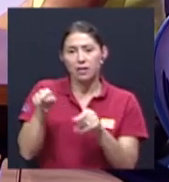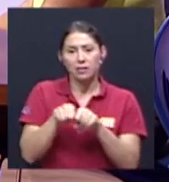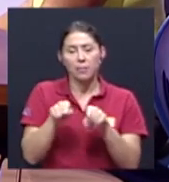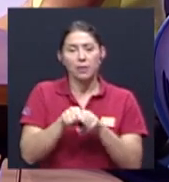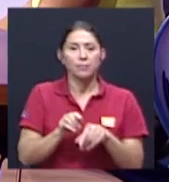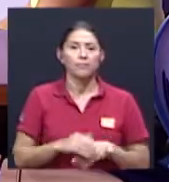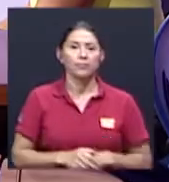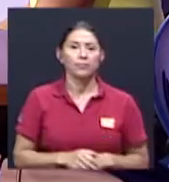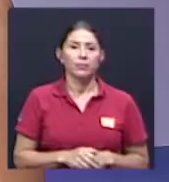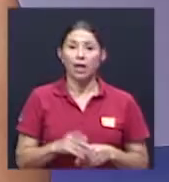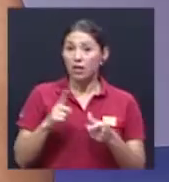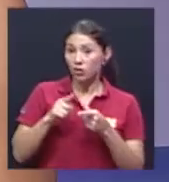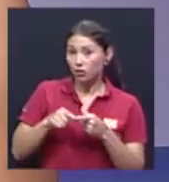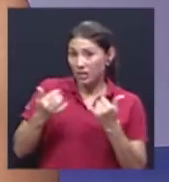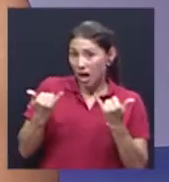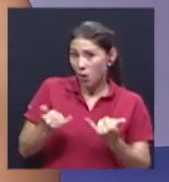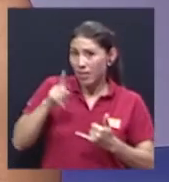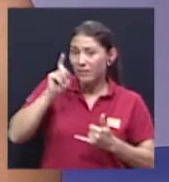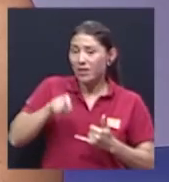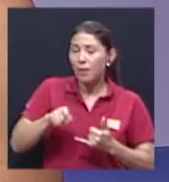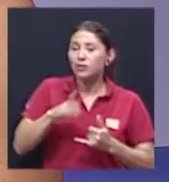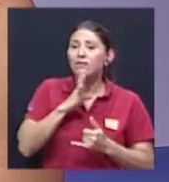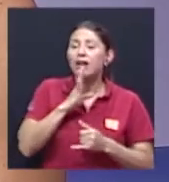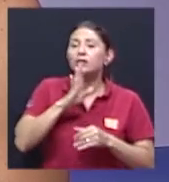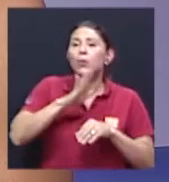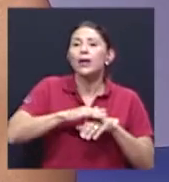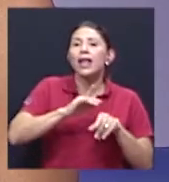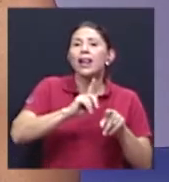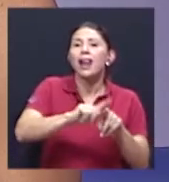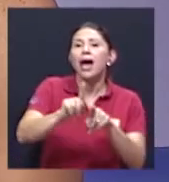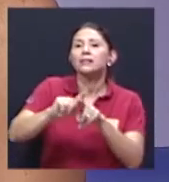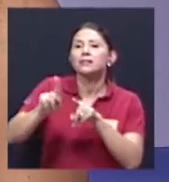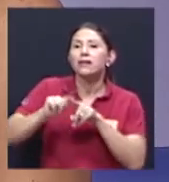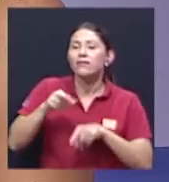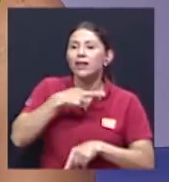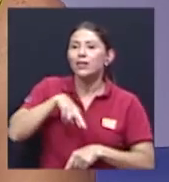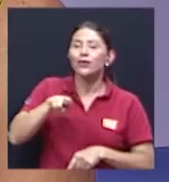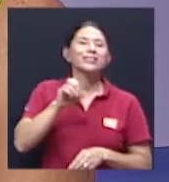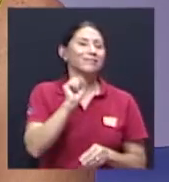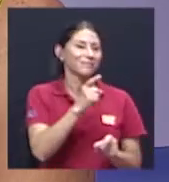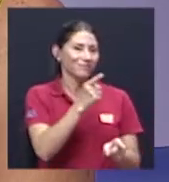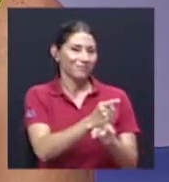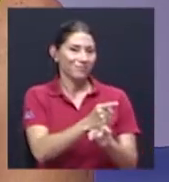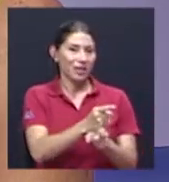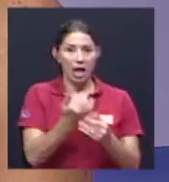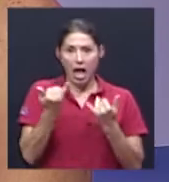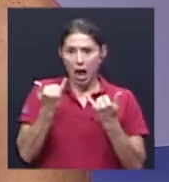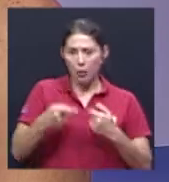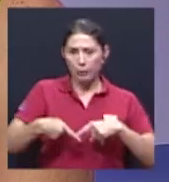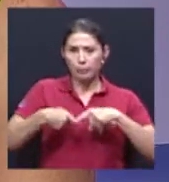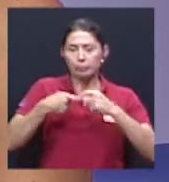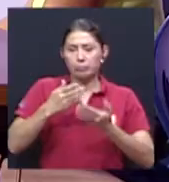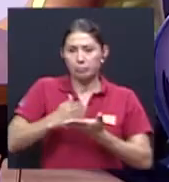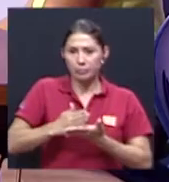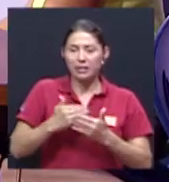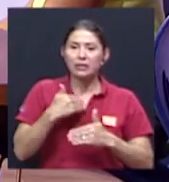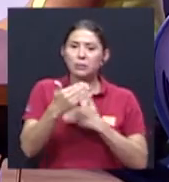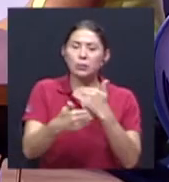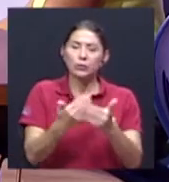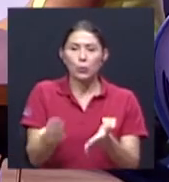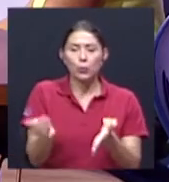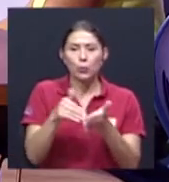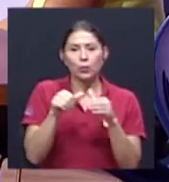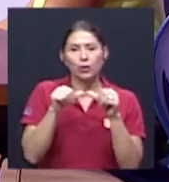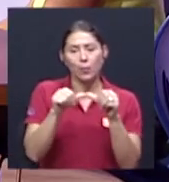Hoy deberíamos entonces hablar de las religiones. Exactamente, sí. Vamos a hacer un corte y en unos segundos estamos de